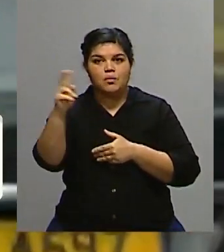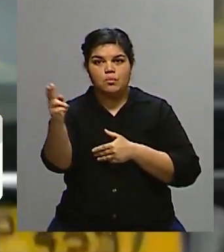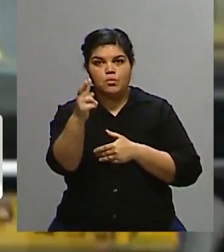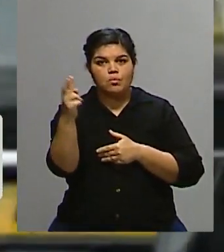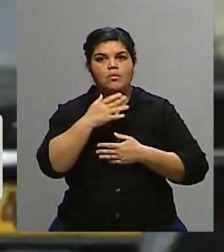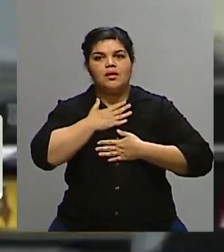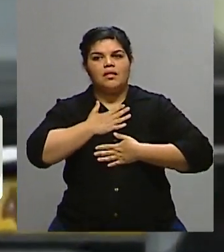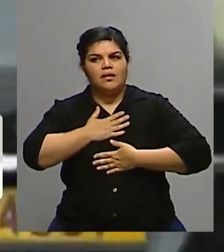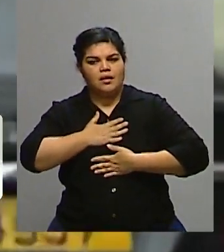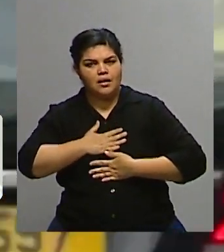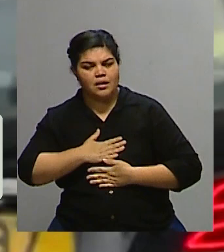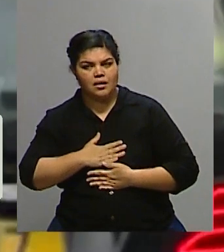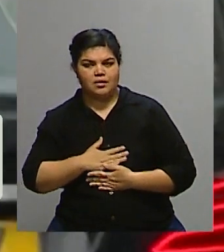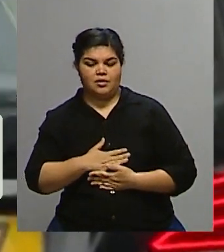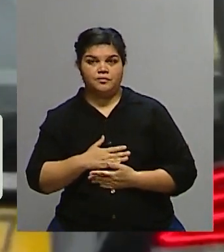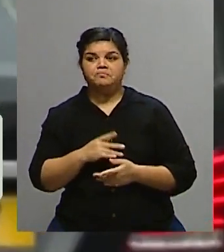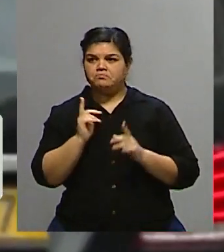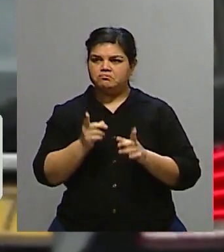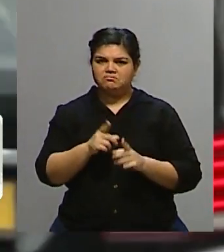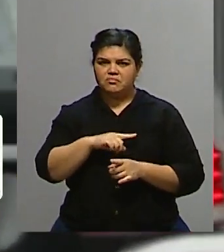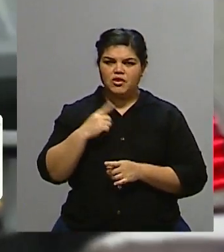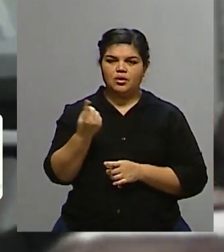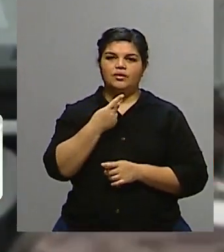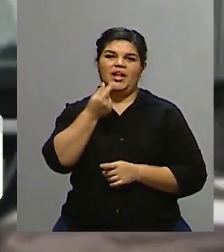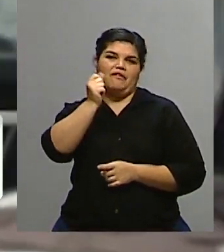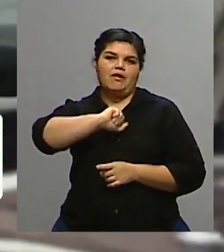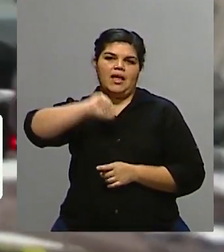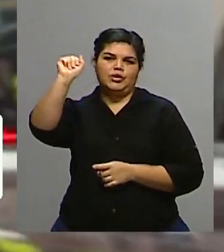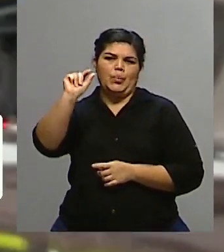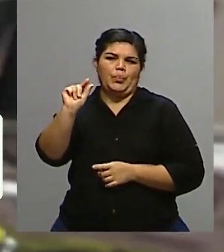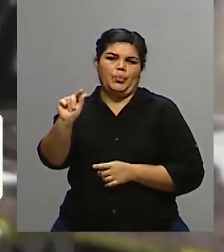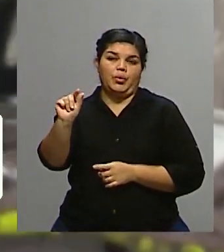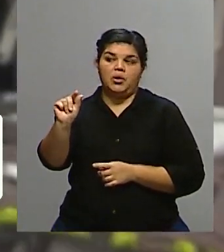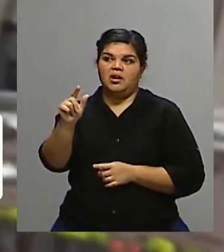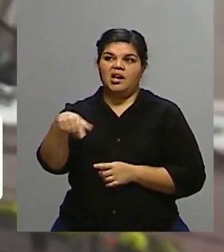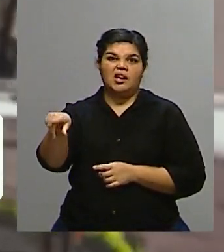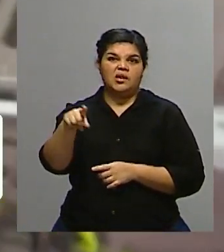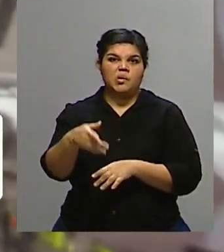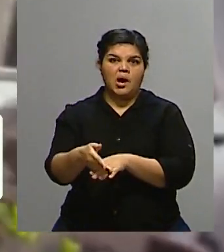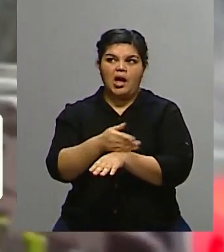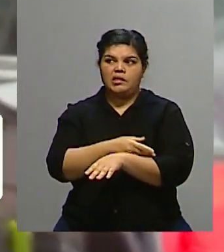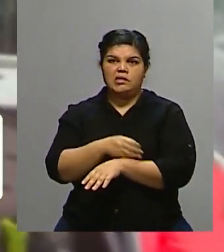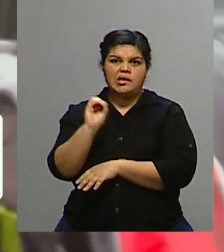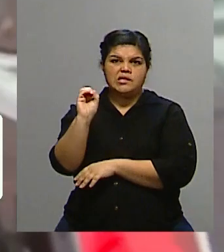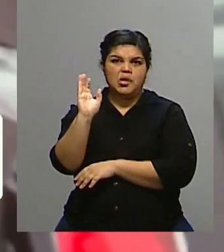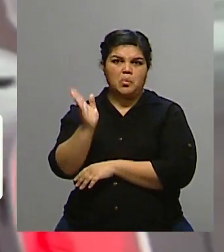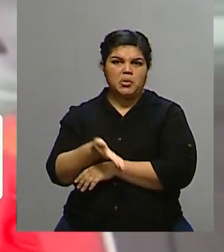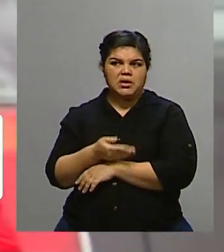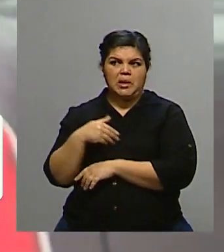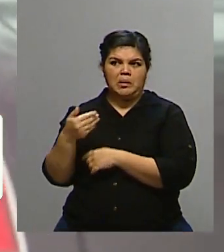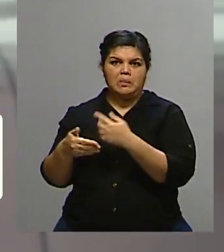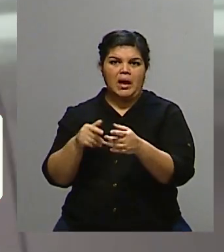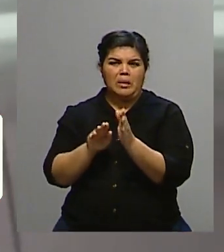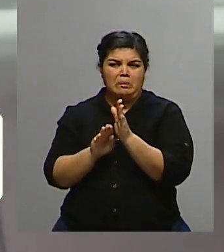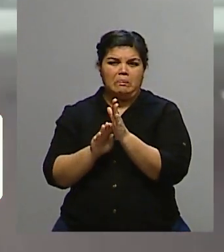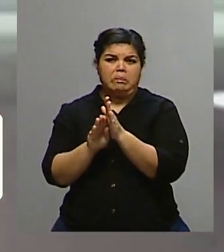los días. Por supuesto nosotros nos reímos de esa inflación, pero para ellos acostumbrados a no tener inflación es un cambio brutal. Con